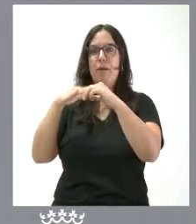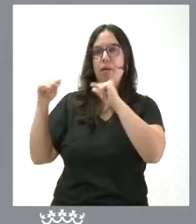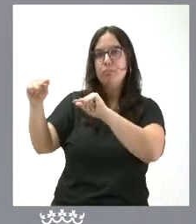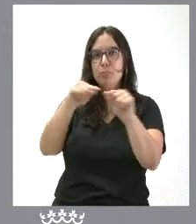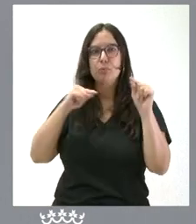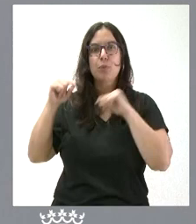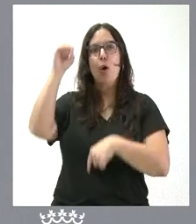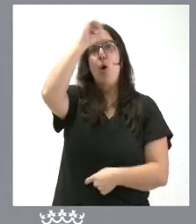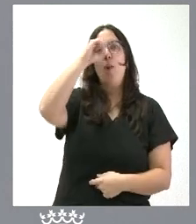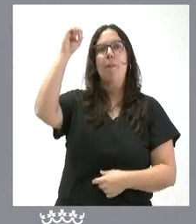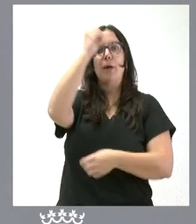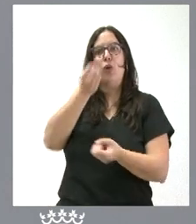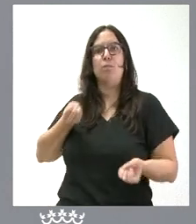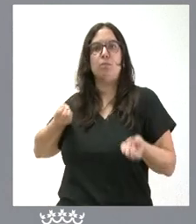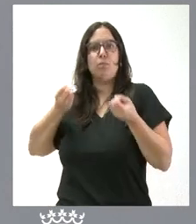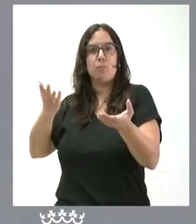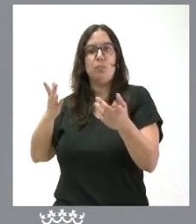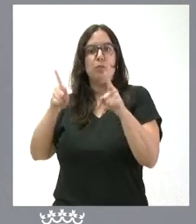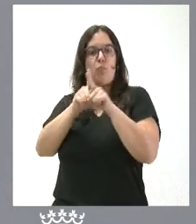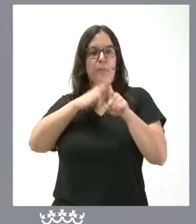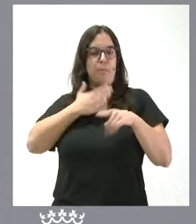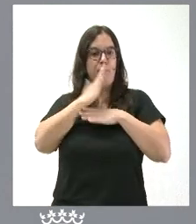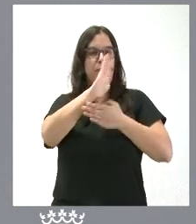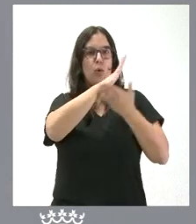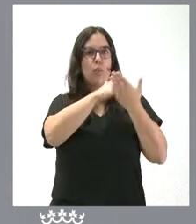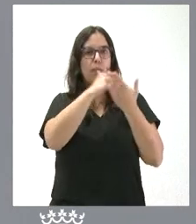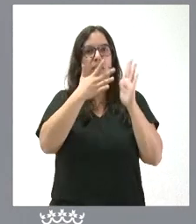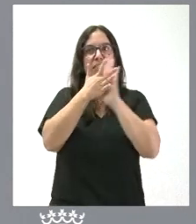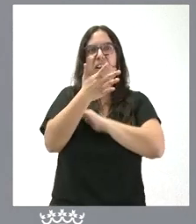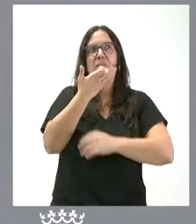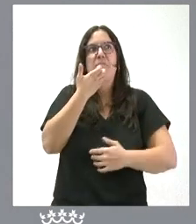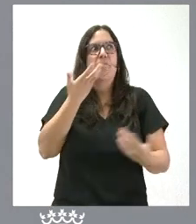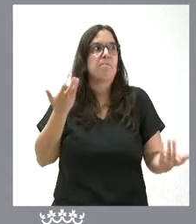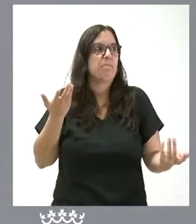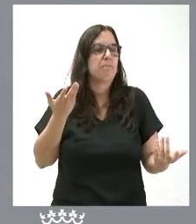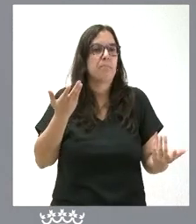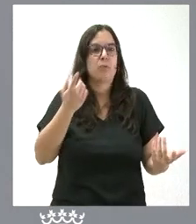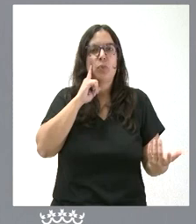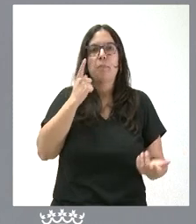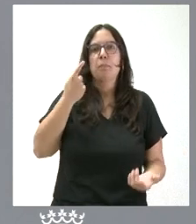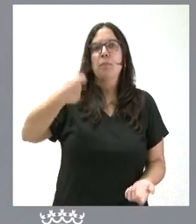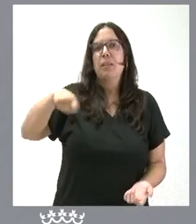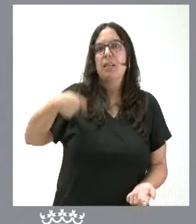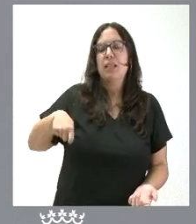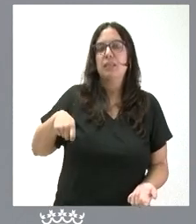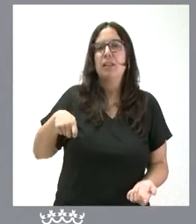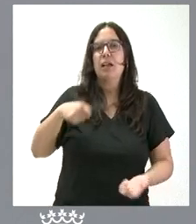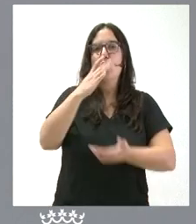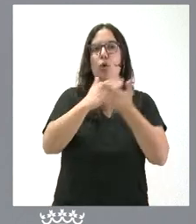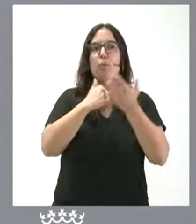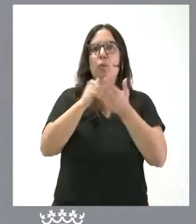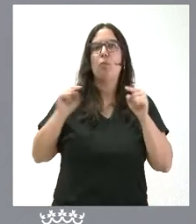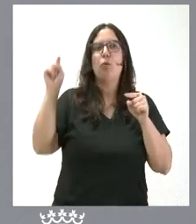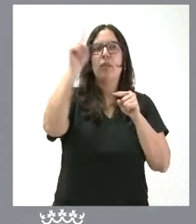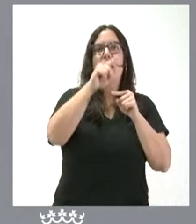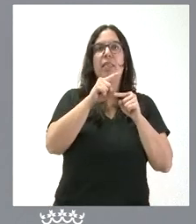manifestar la posición de una comunidad autónoma. Es como si se critica que a los presidentes de las comunidades autónomas